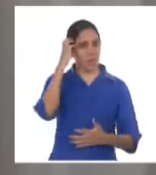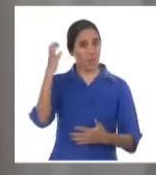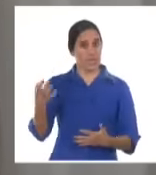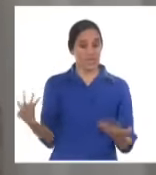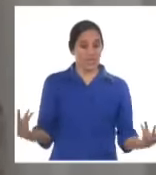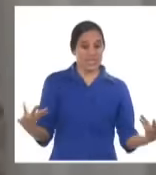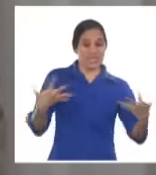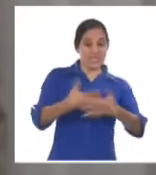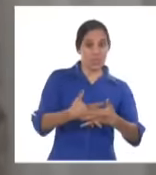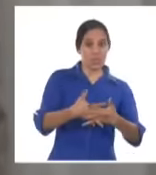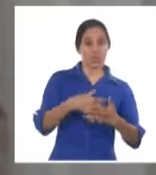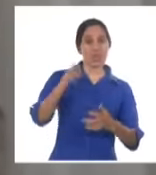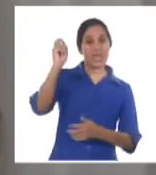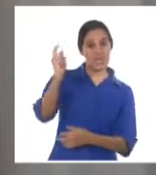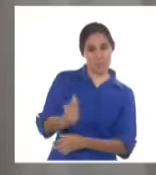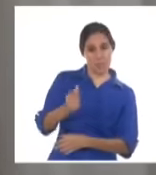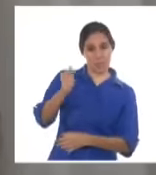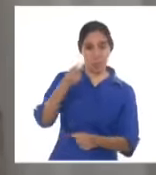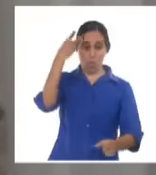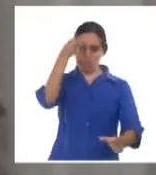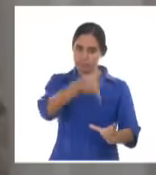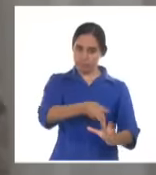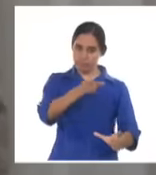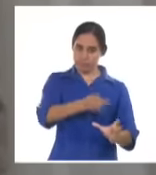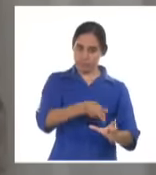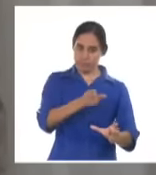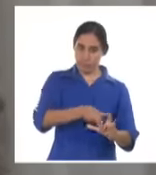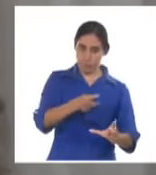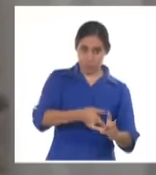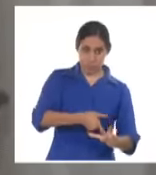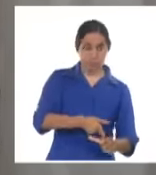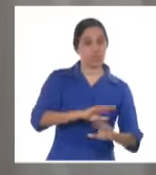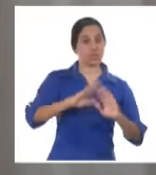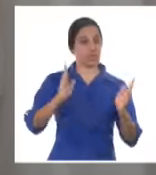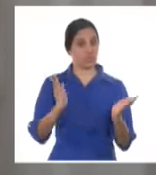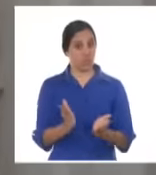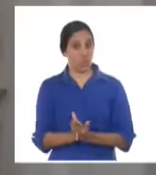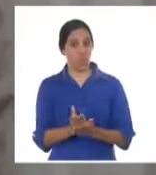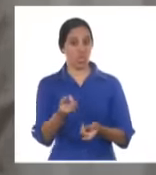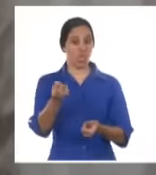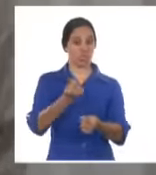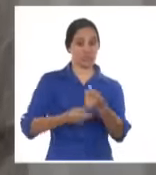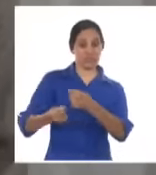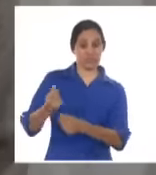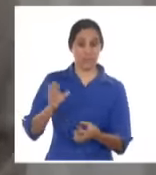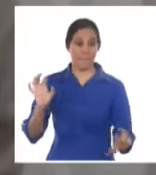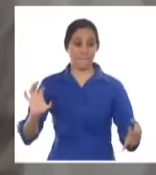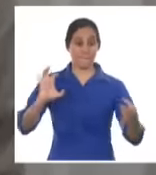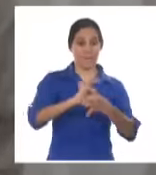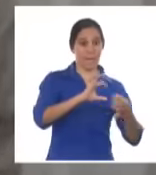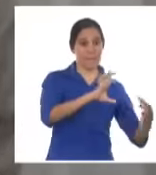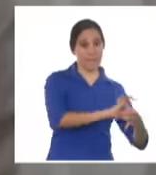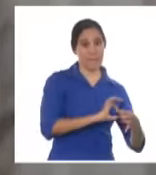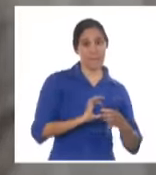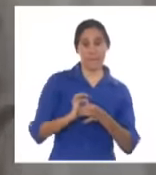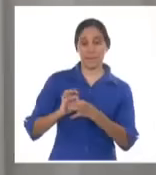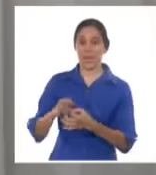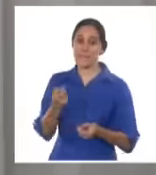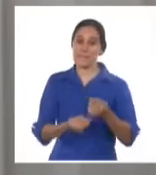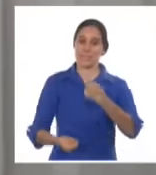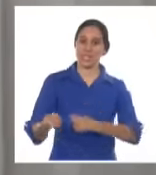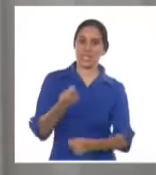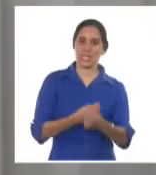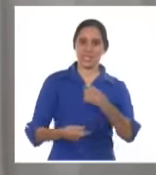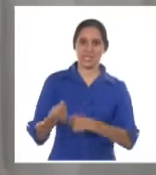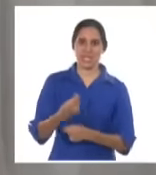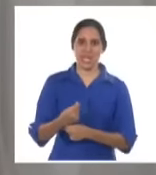de los precios de los combustibles y su comercialización en una red seleccionada de servicio a vender en divisas.